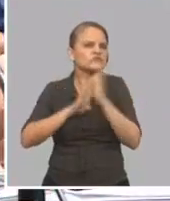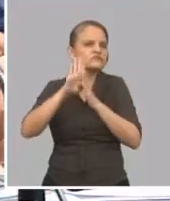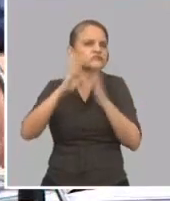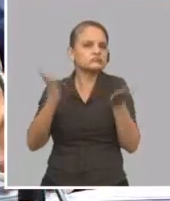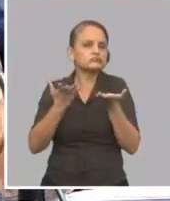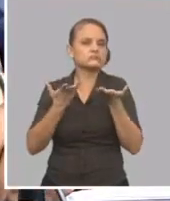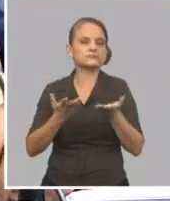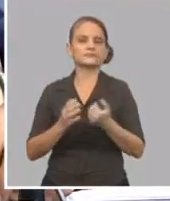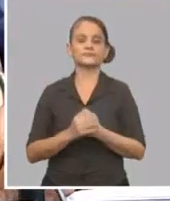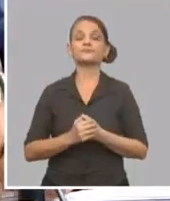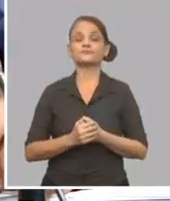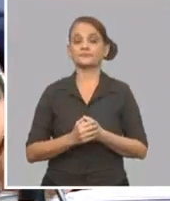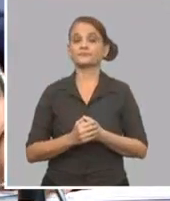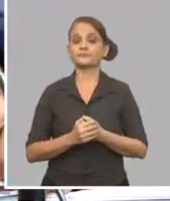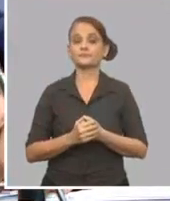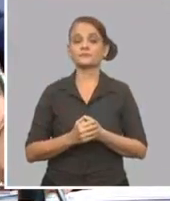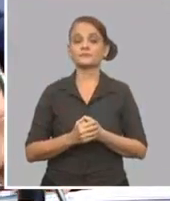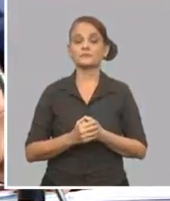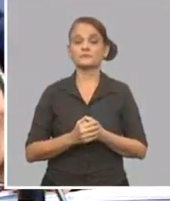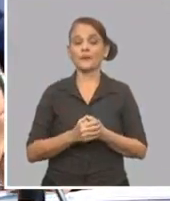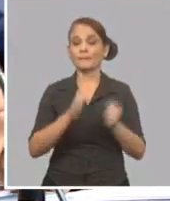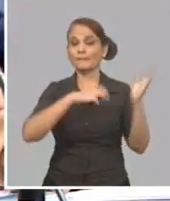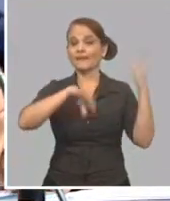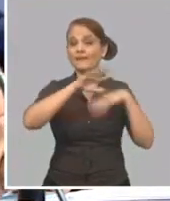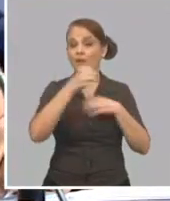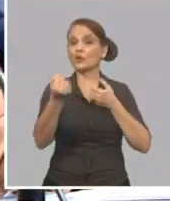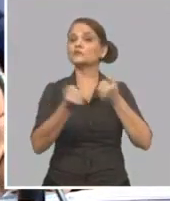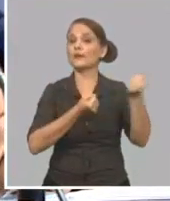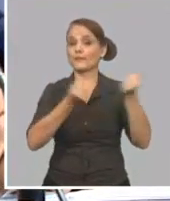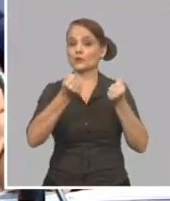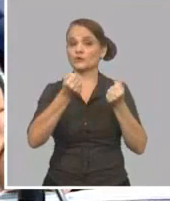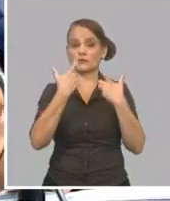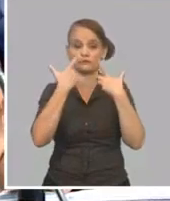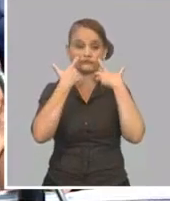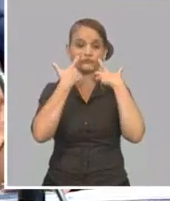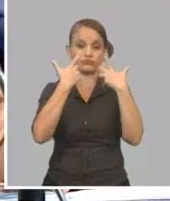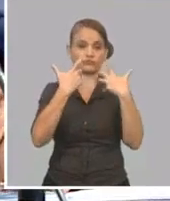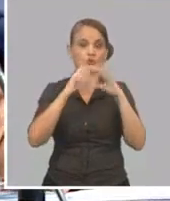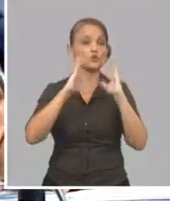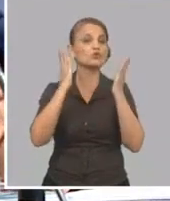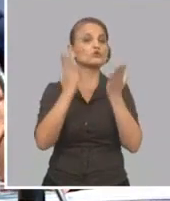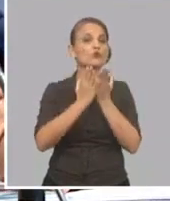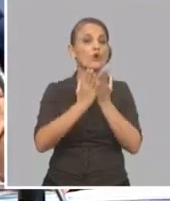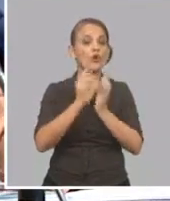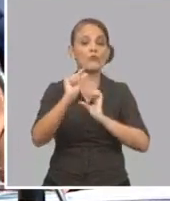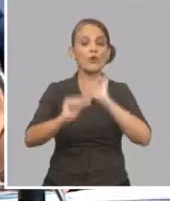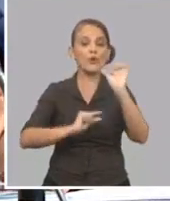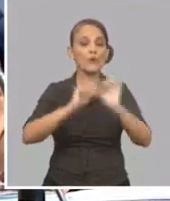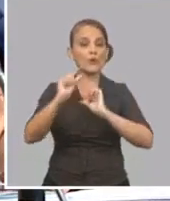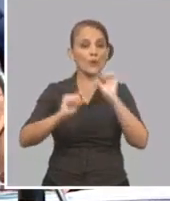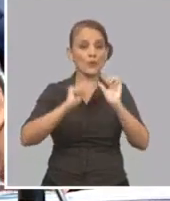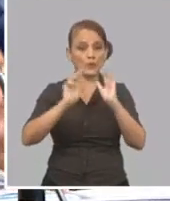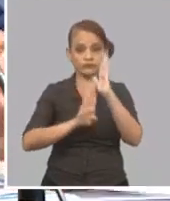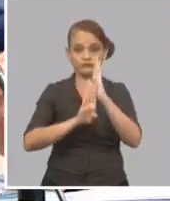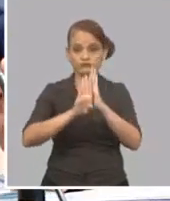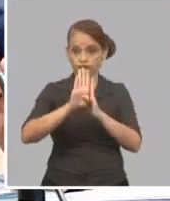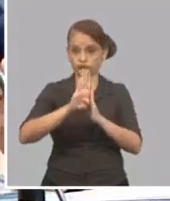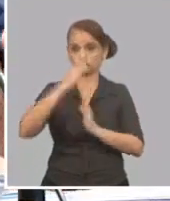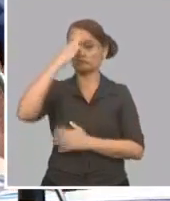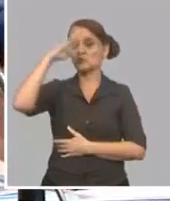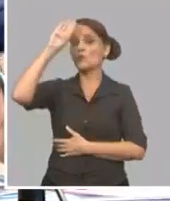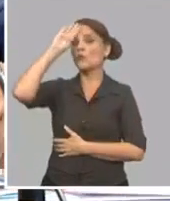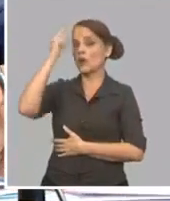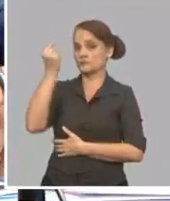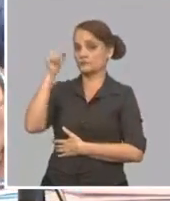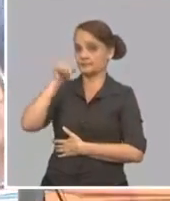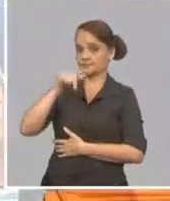transporte tiene un componente importante dentro de la estrategia económica y social de recuperación del país, y tenemos dentro de esa